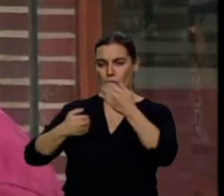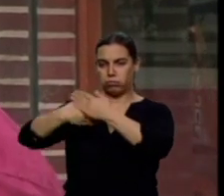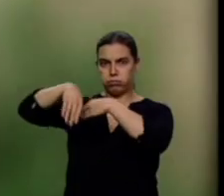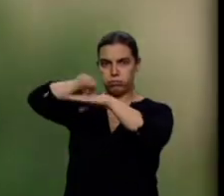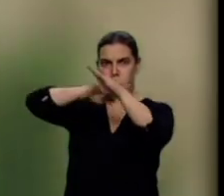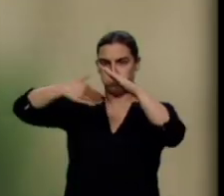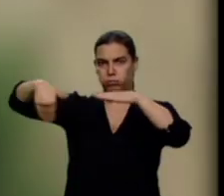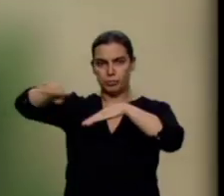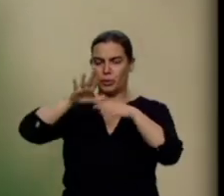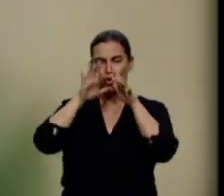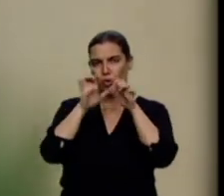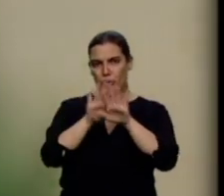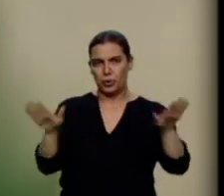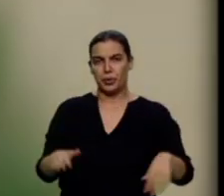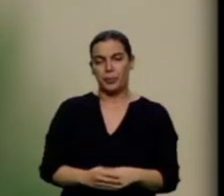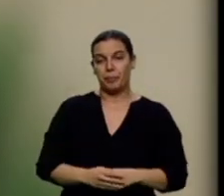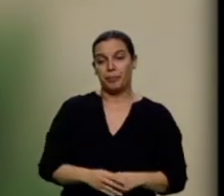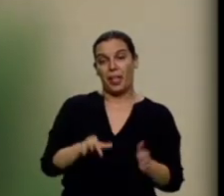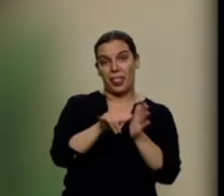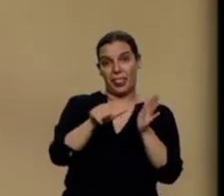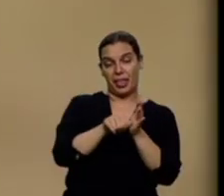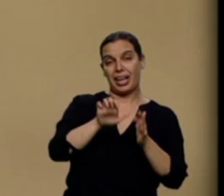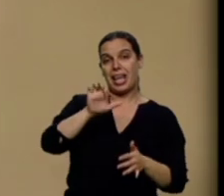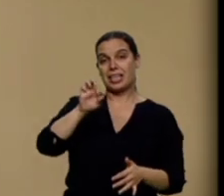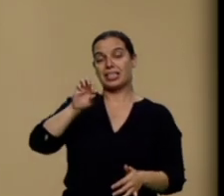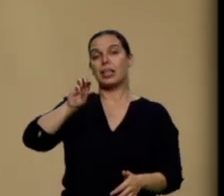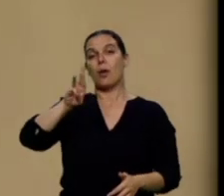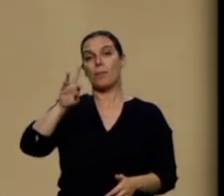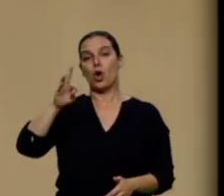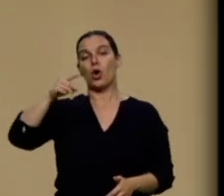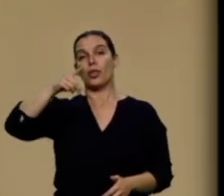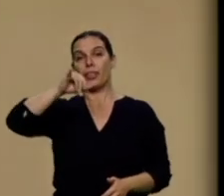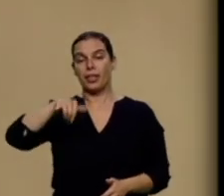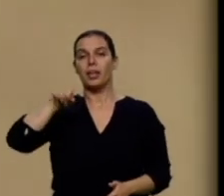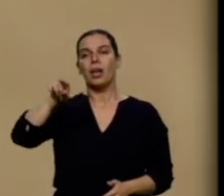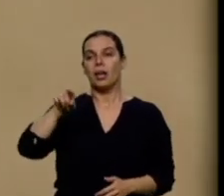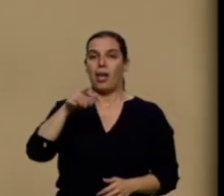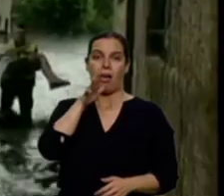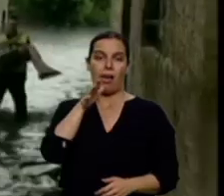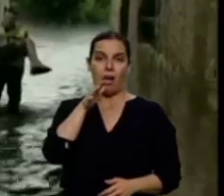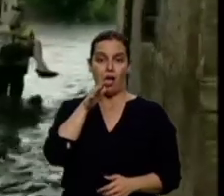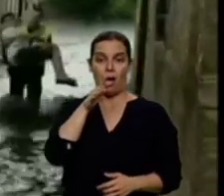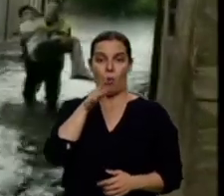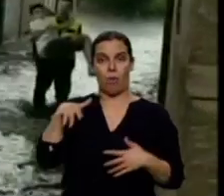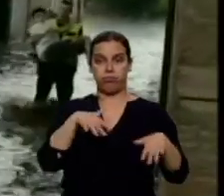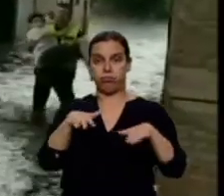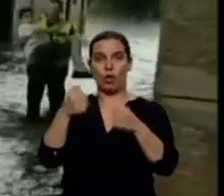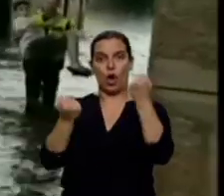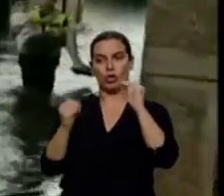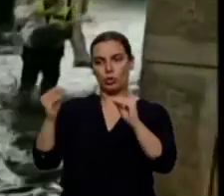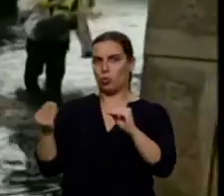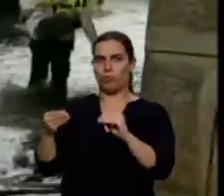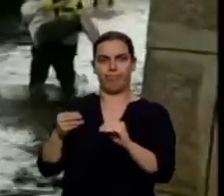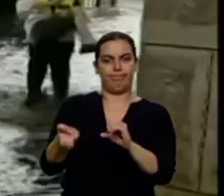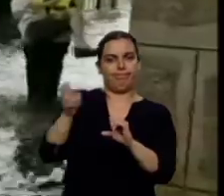desastre. Cerca de allí, en Ezprogi, falleció un hombre que fue arrastrado por el agua en su vehículo. Y también en el interior de Orense se las han visto con el agua.